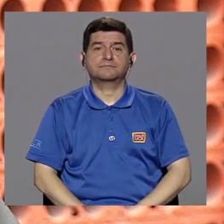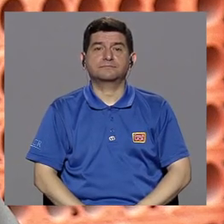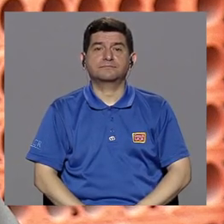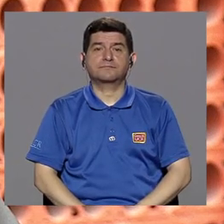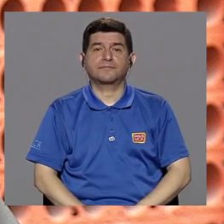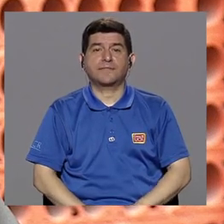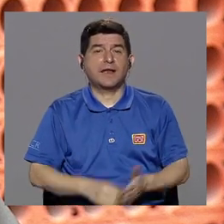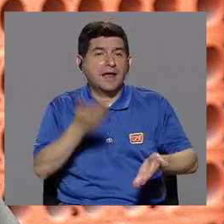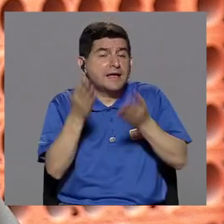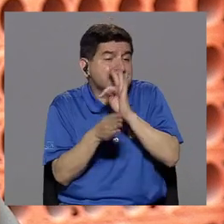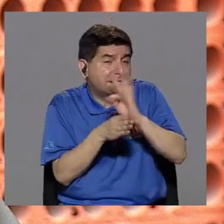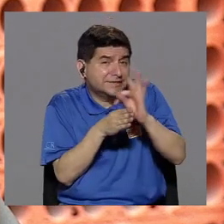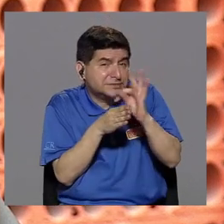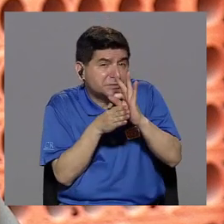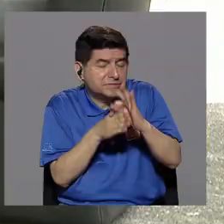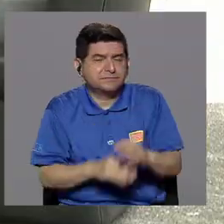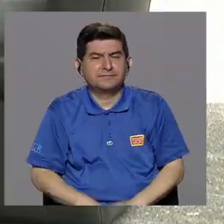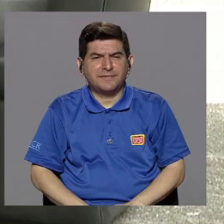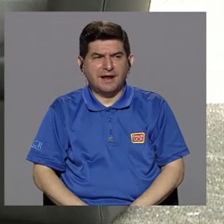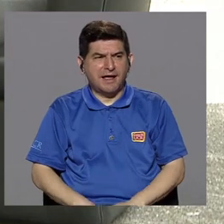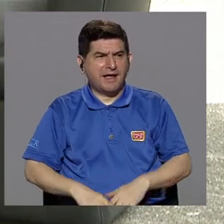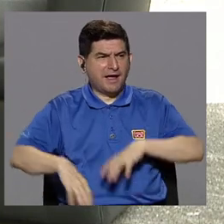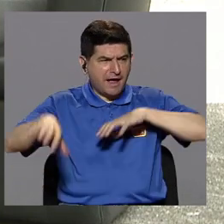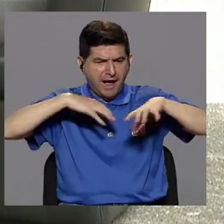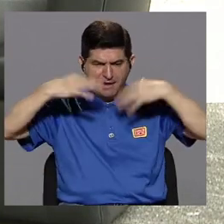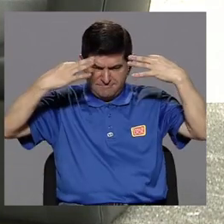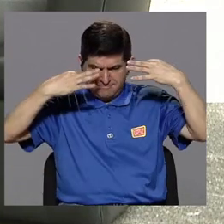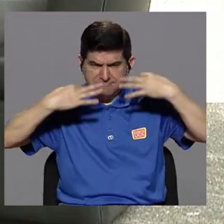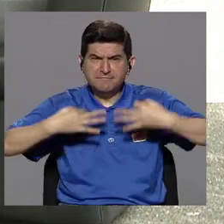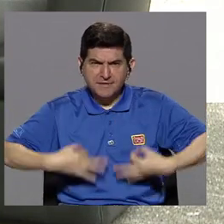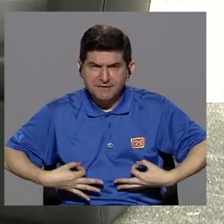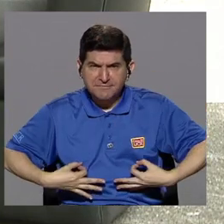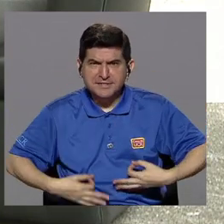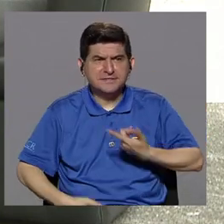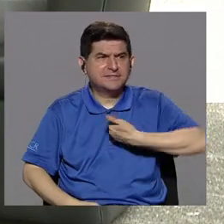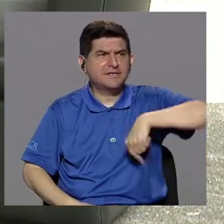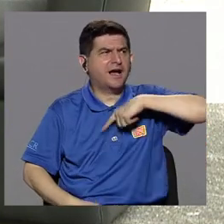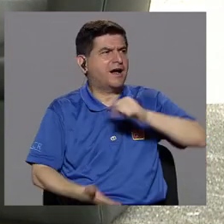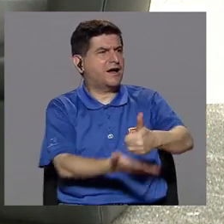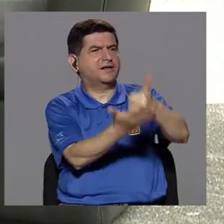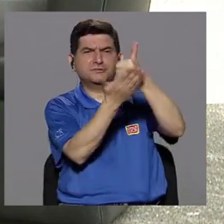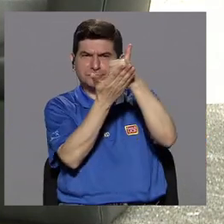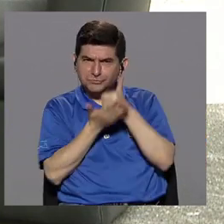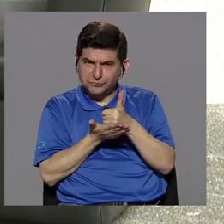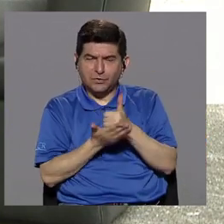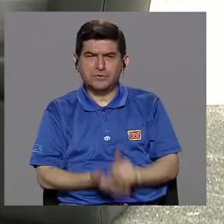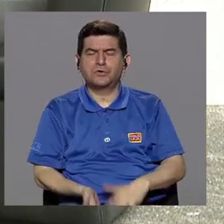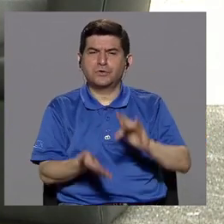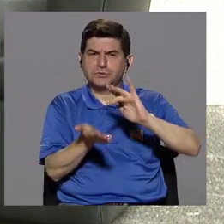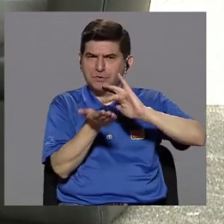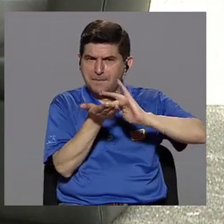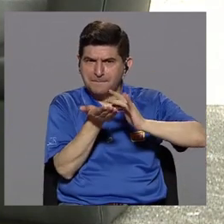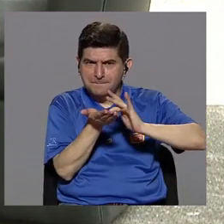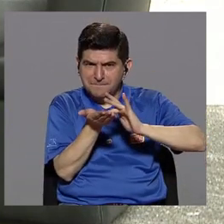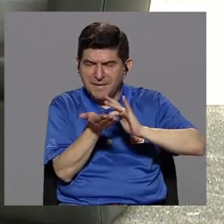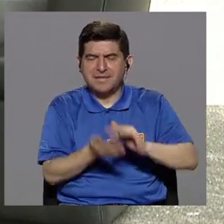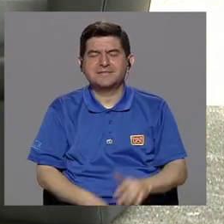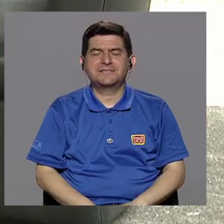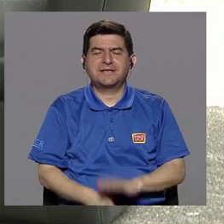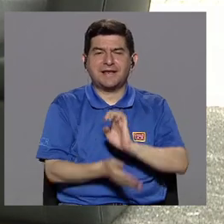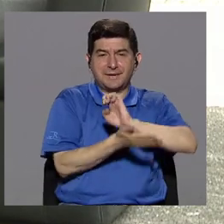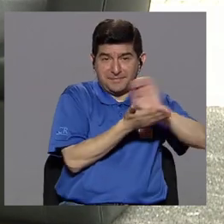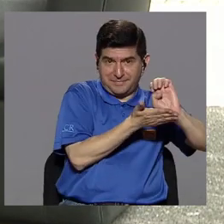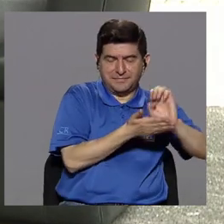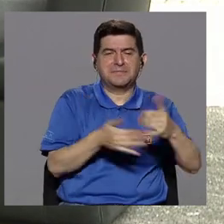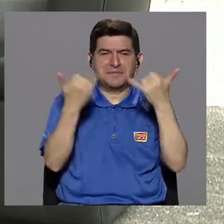¿A modo de tratamiento? Pues la actividad física nos puede servir como medicina preventiva. Así